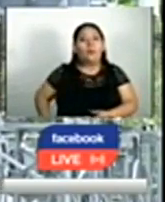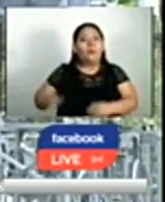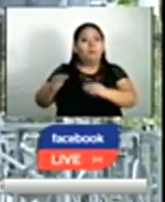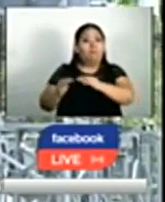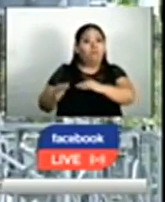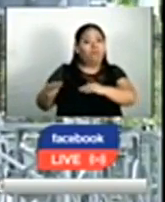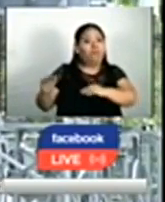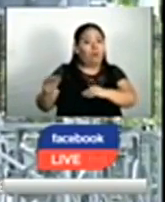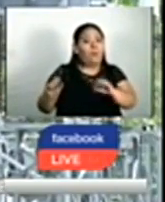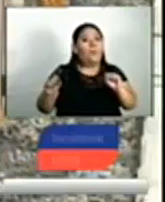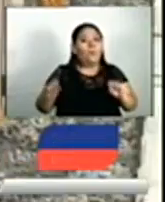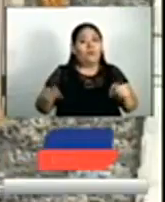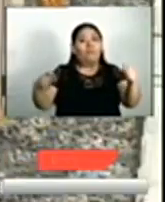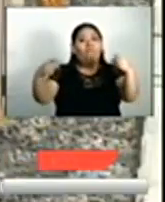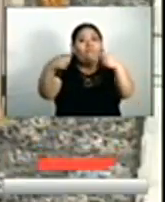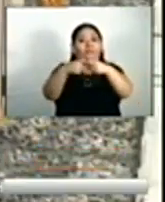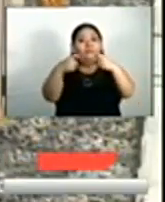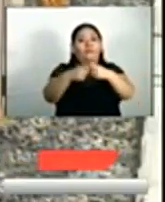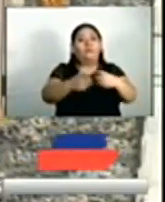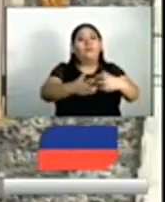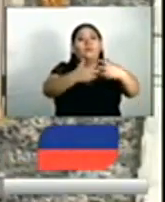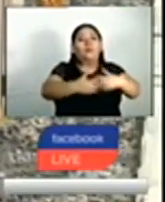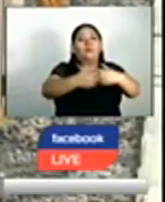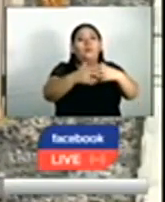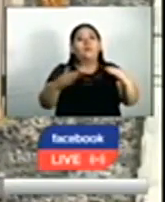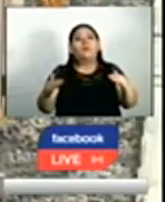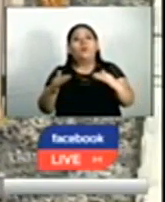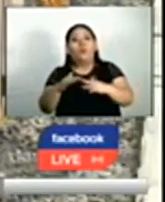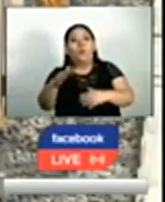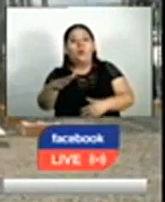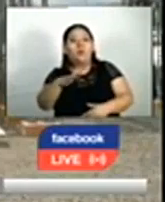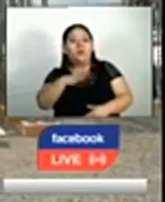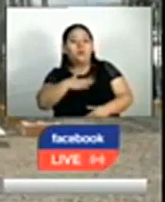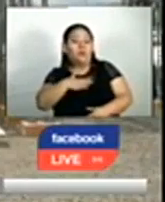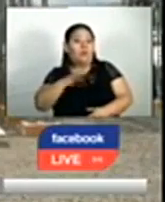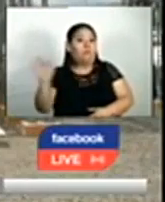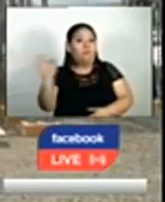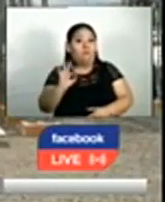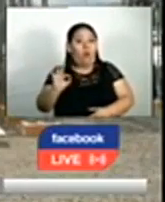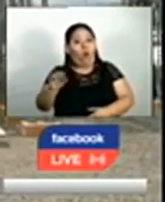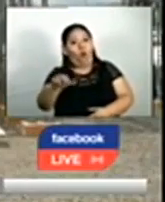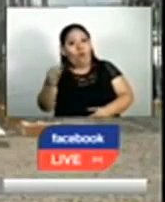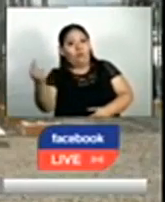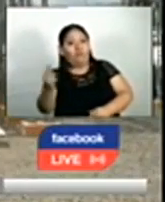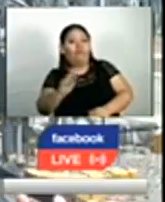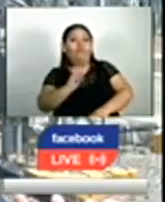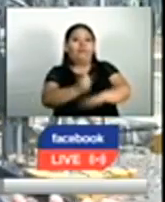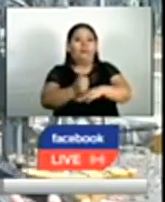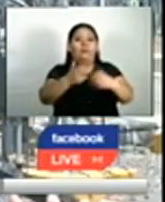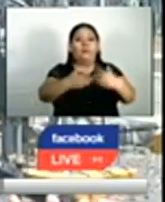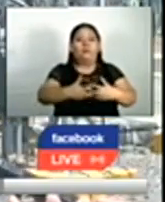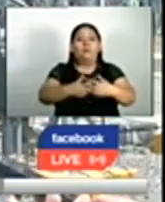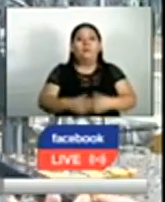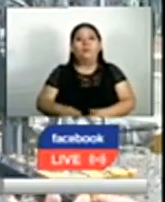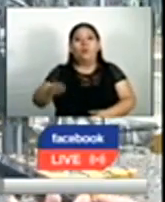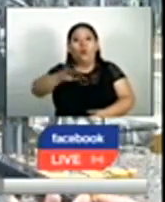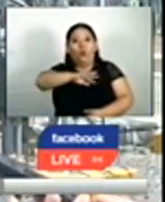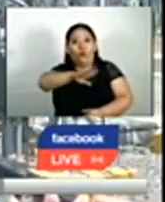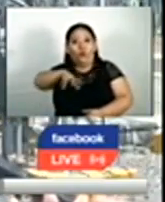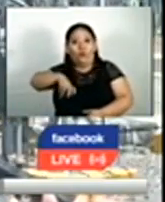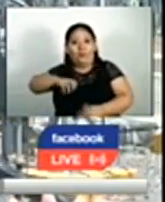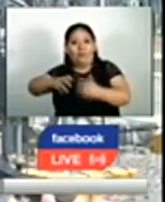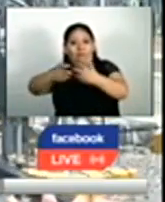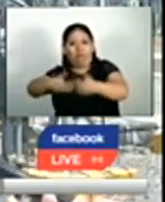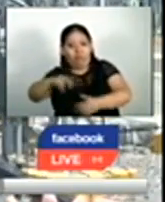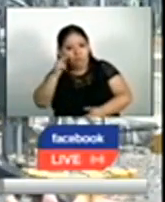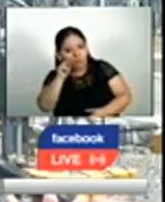capacidad energética, lo que también se convierte en un atractivo para los inversionistas. Los inversionistas miran cómo el